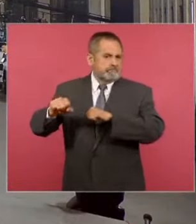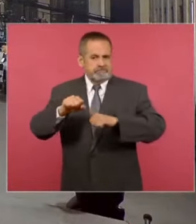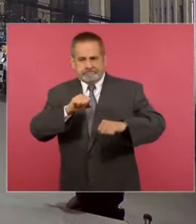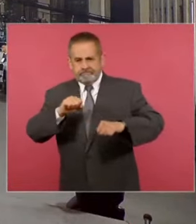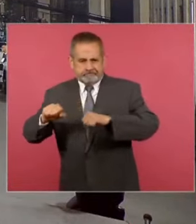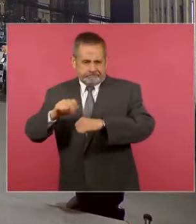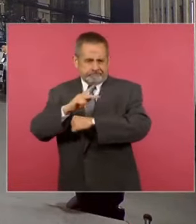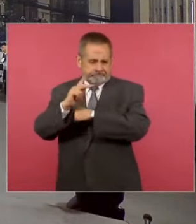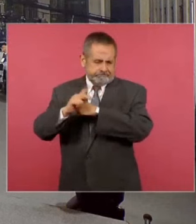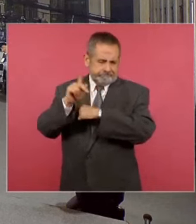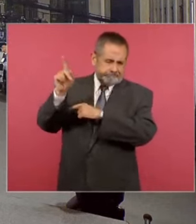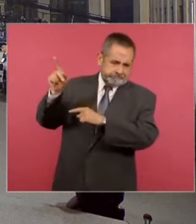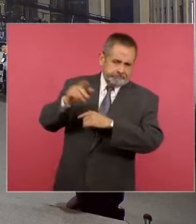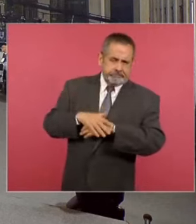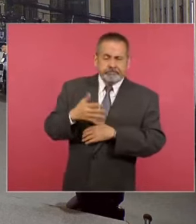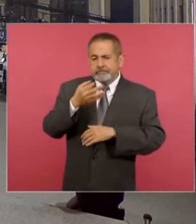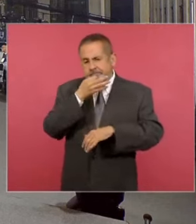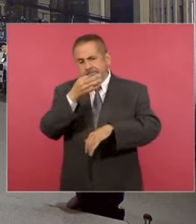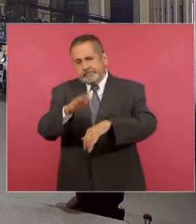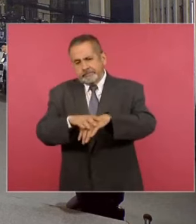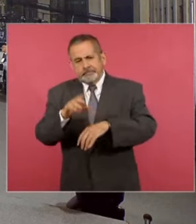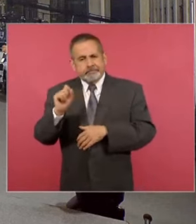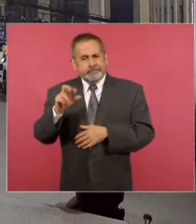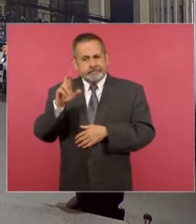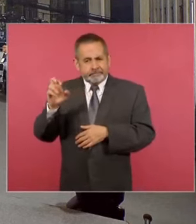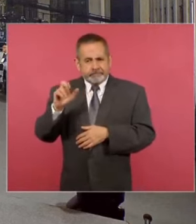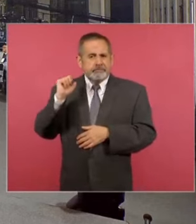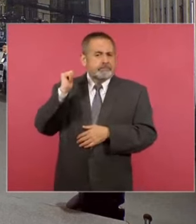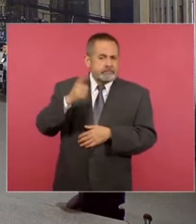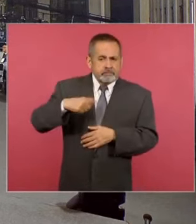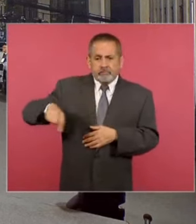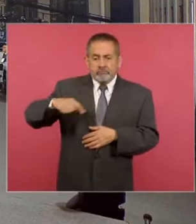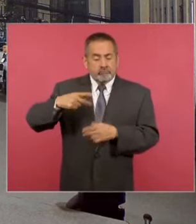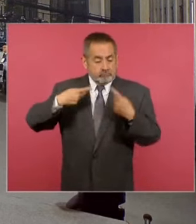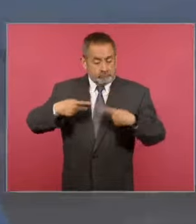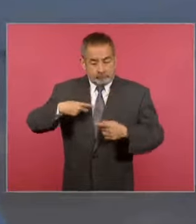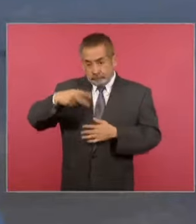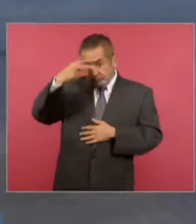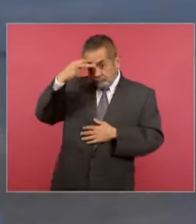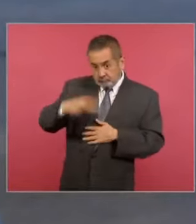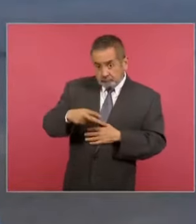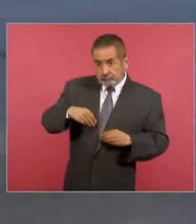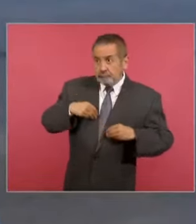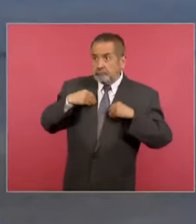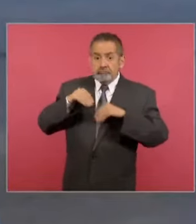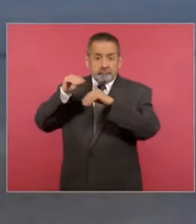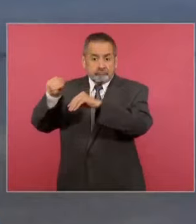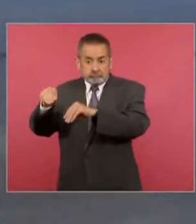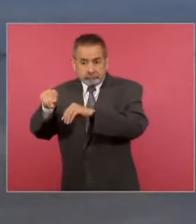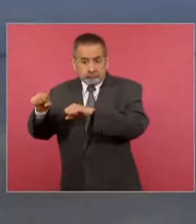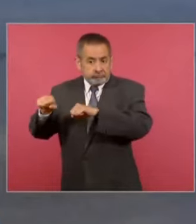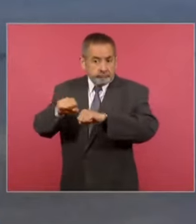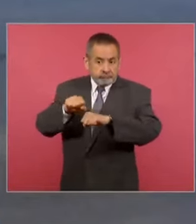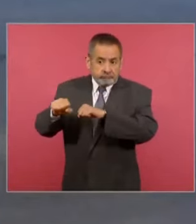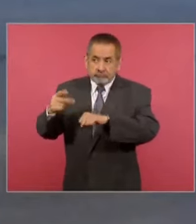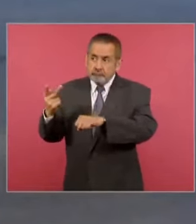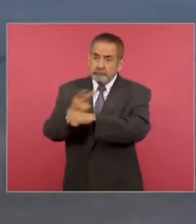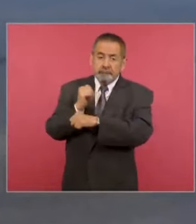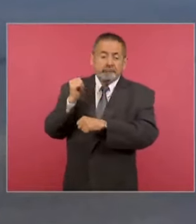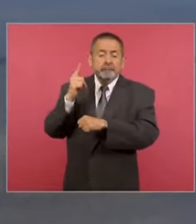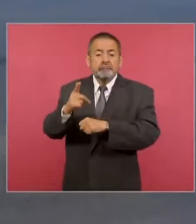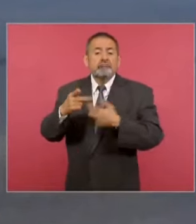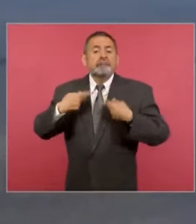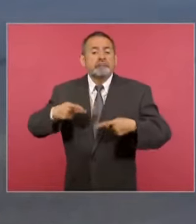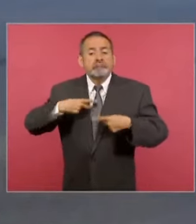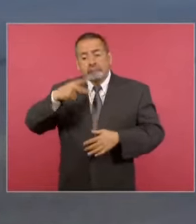¿Qué informe le ha dado Cancillería? ¿Hay algunos mexicanos afectados por este movimiento tectónico ahí en lo que es